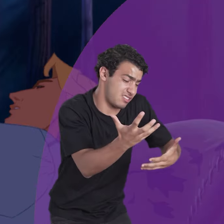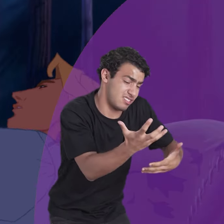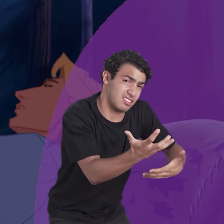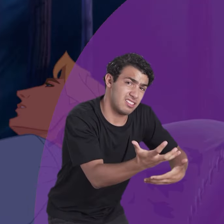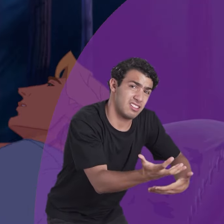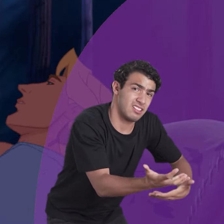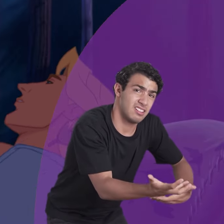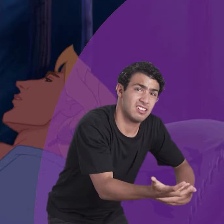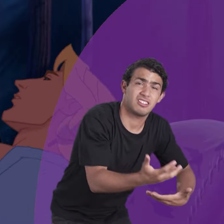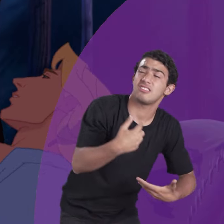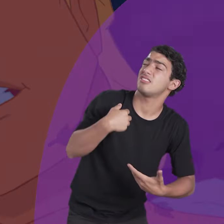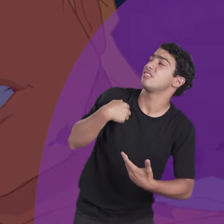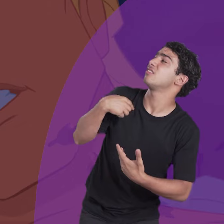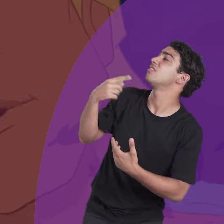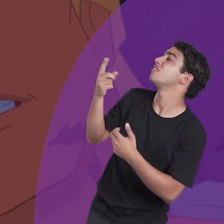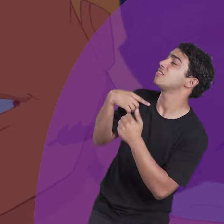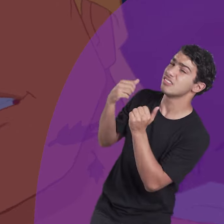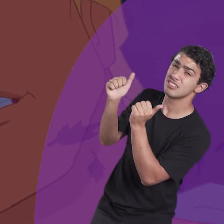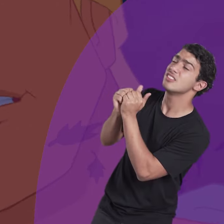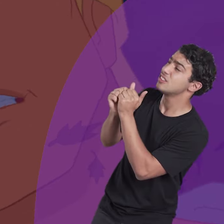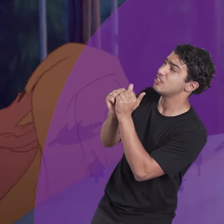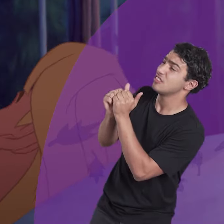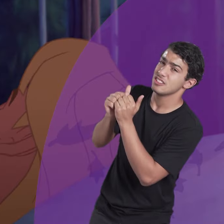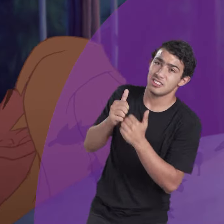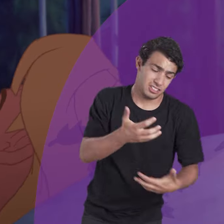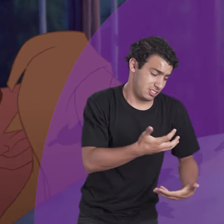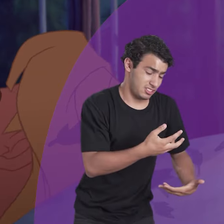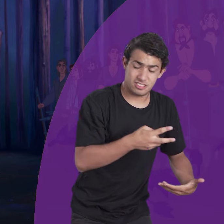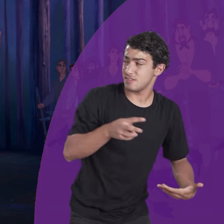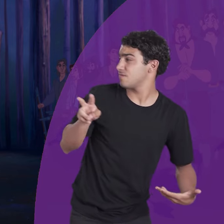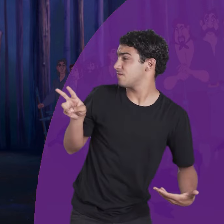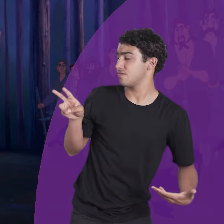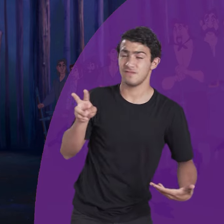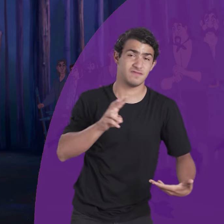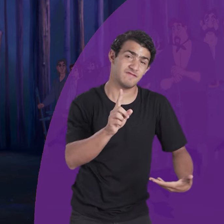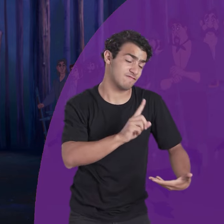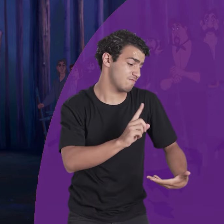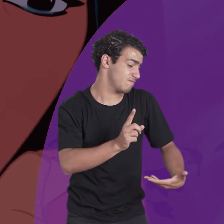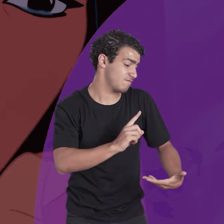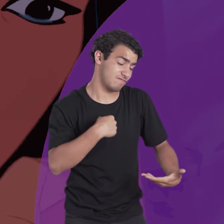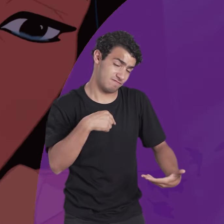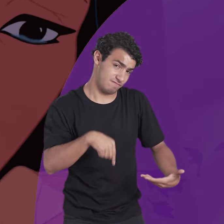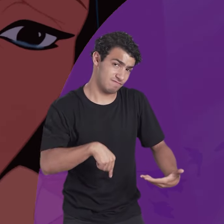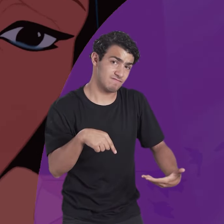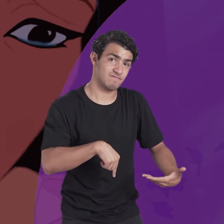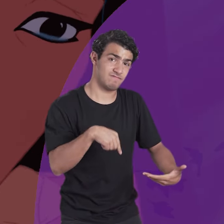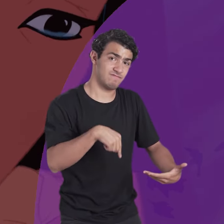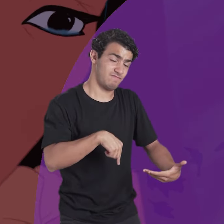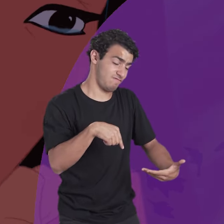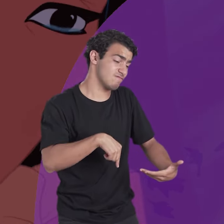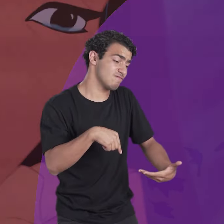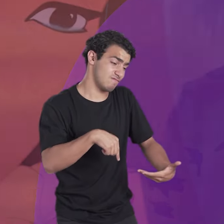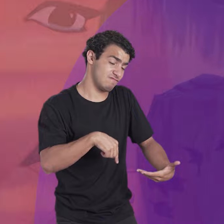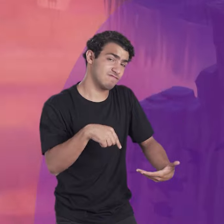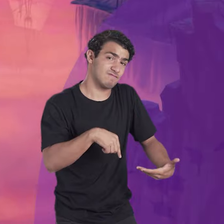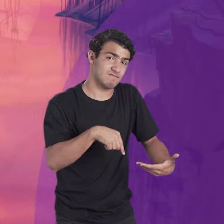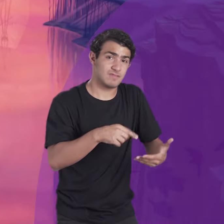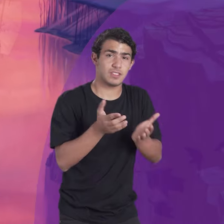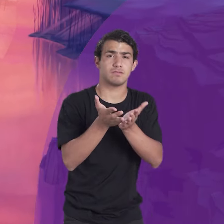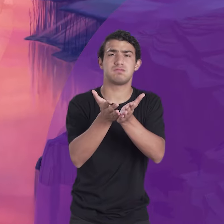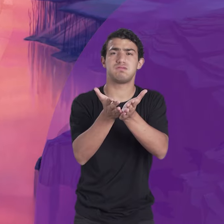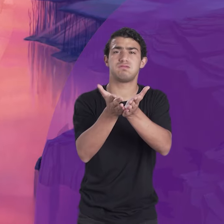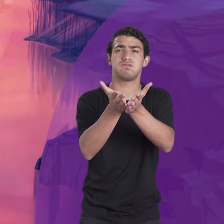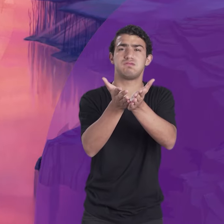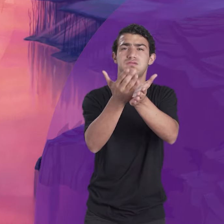regresar a Londres para salvarse. Ven conmigo. Pocahontas elige ser fiel a sí misma. Me quedaré aquí. El